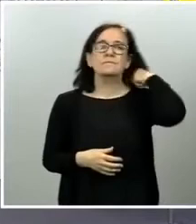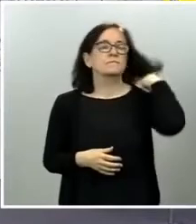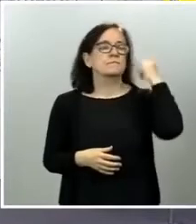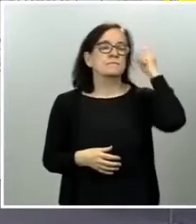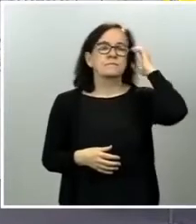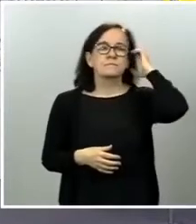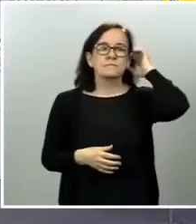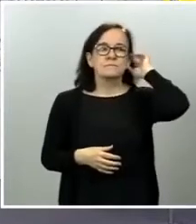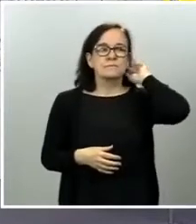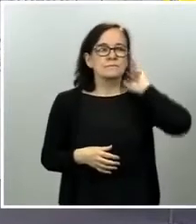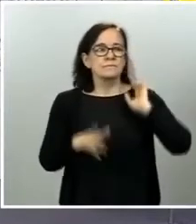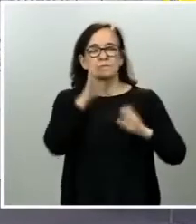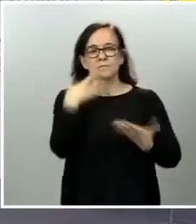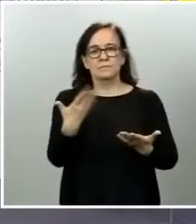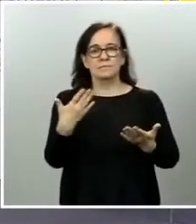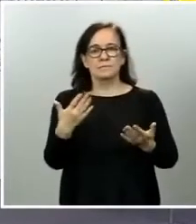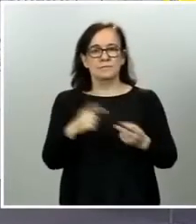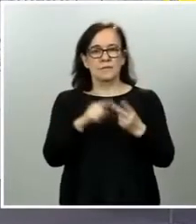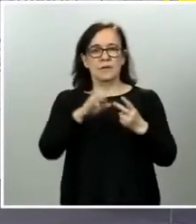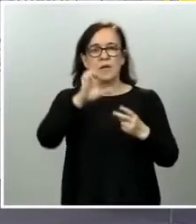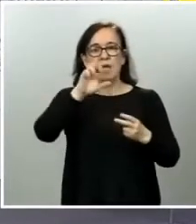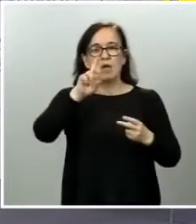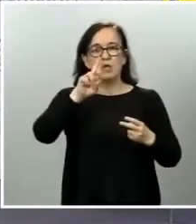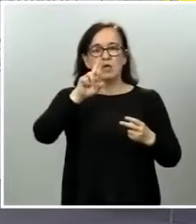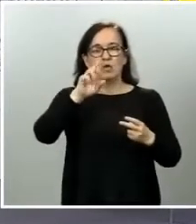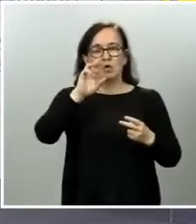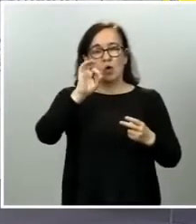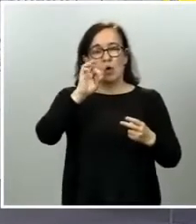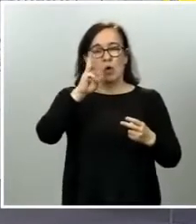Es ahora el turno de Europa Press. Adelante, Europa Press.